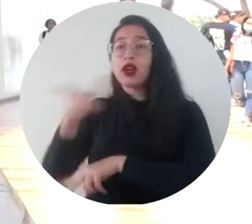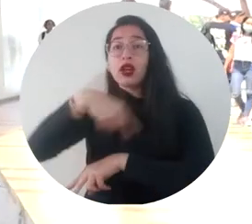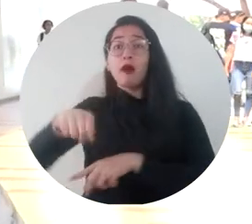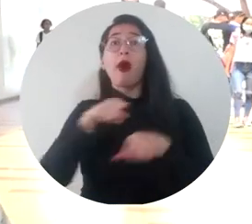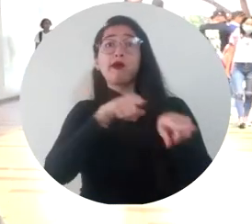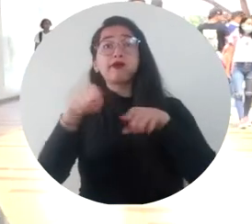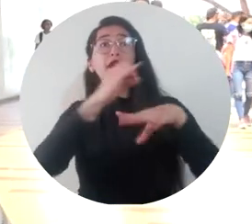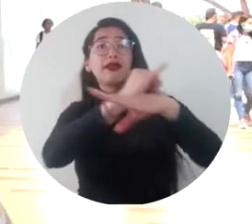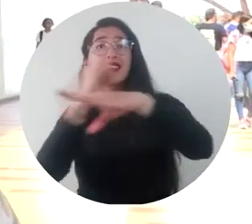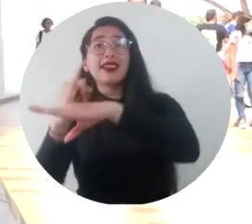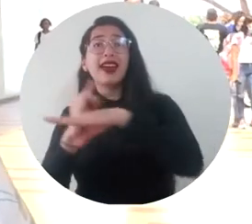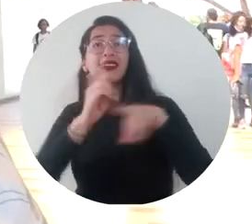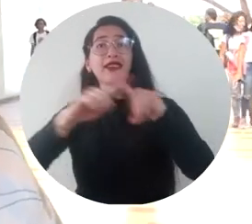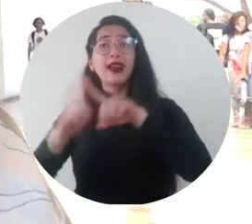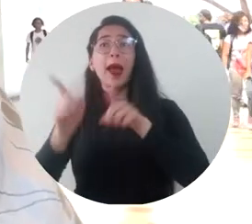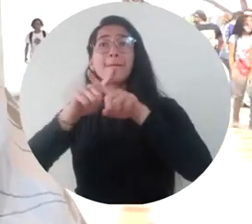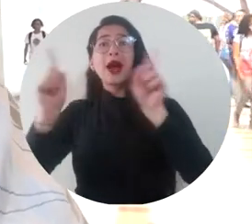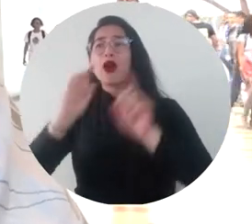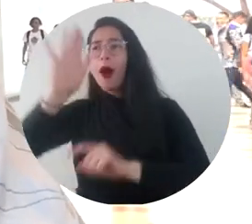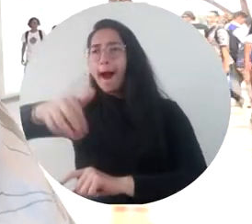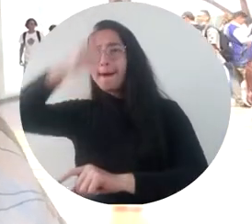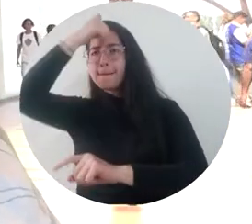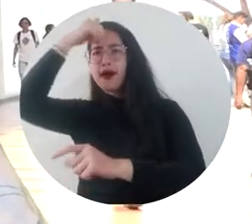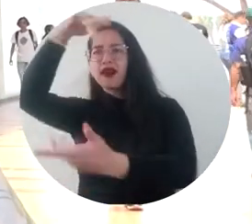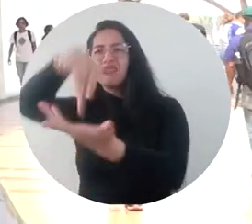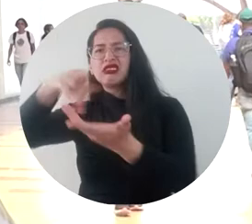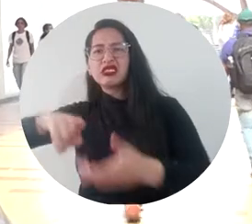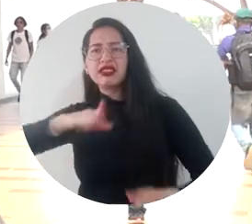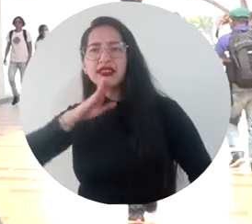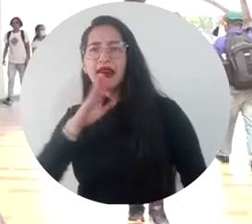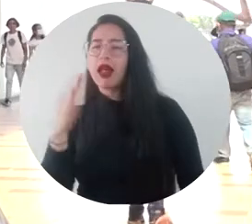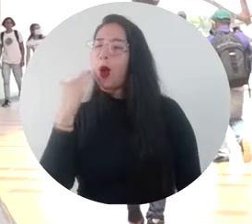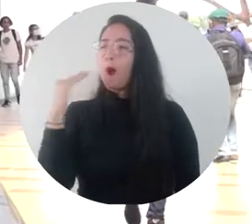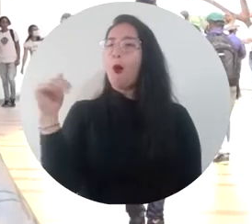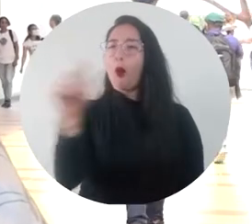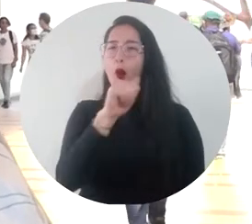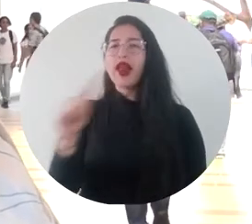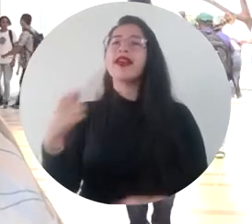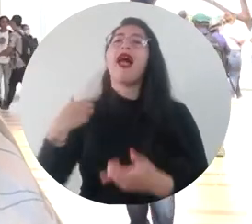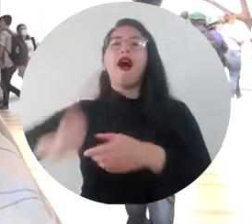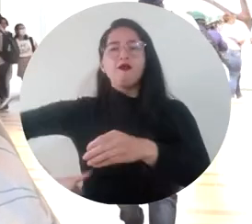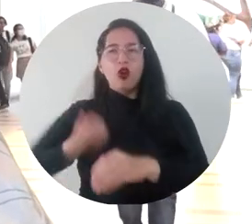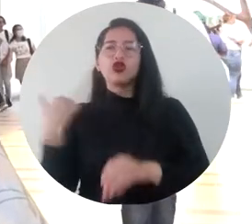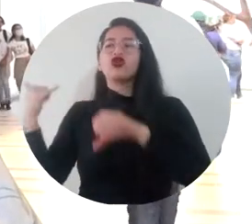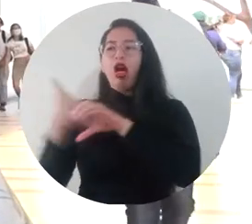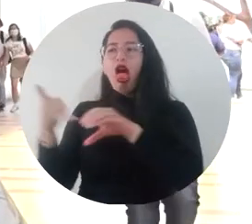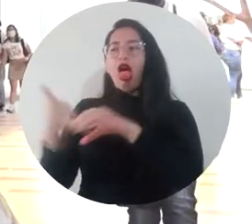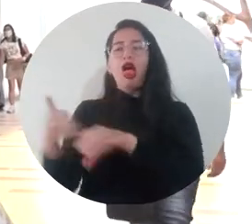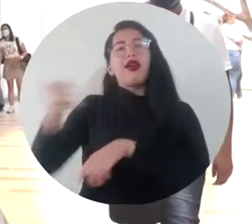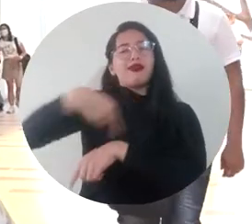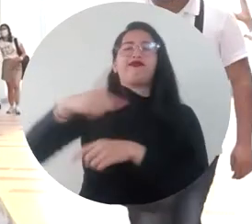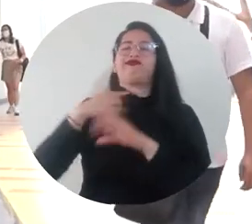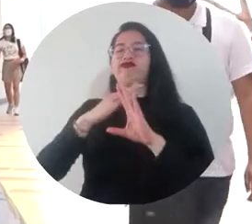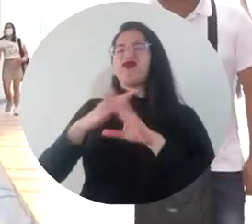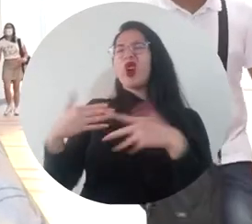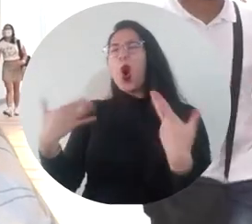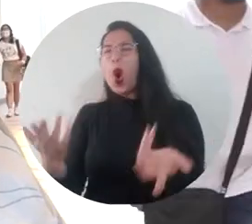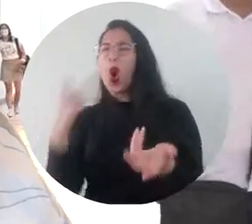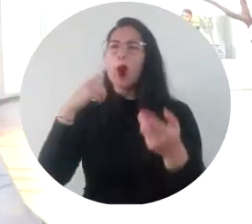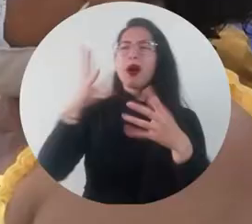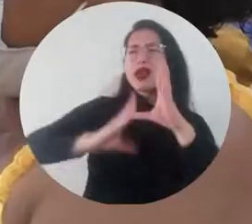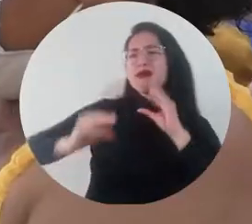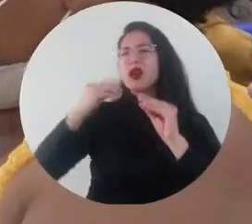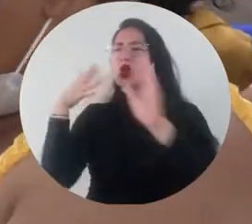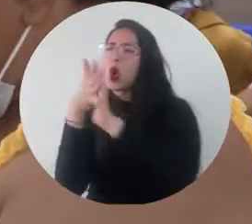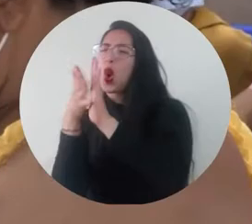diálogo en donde estamos presentes varias instituciones pero sobre todo las protagonistas son las mujeres que fueron víctimas por ese delito sexual como